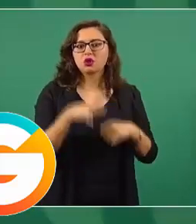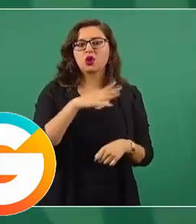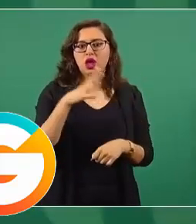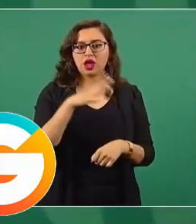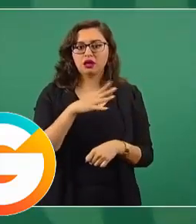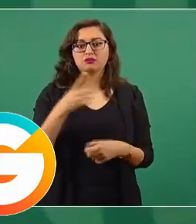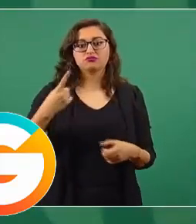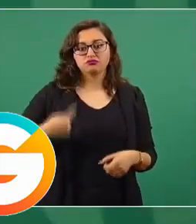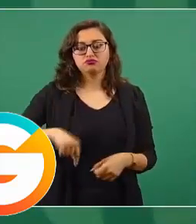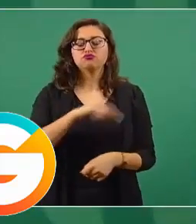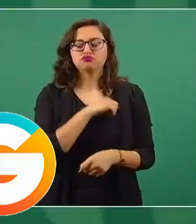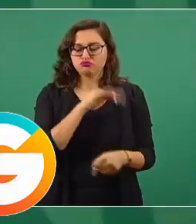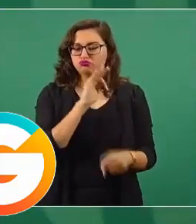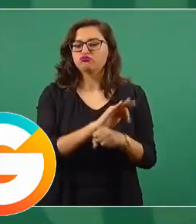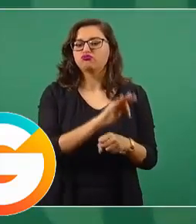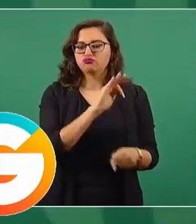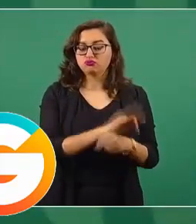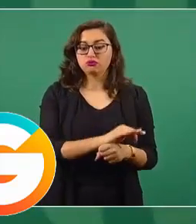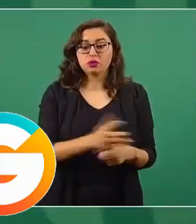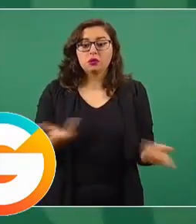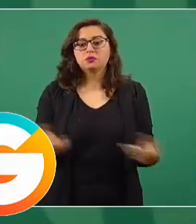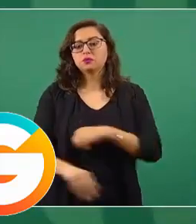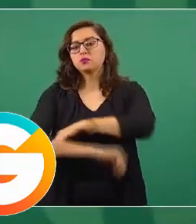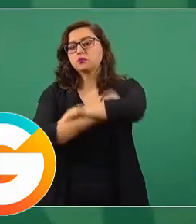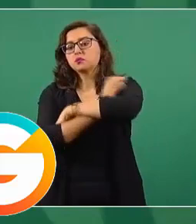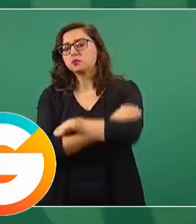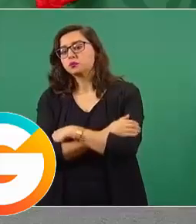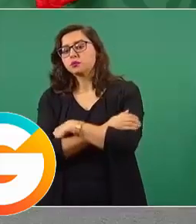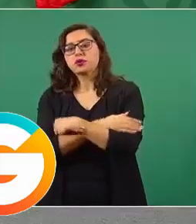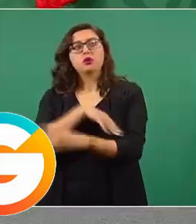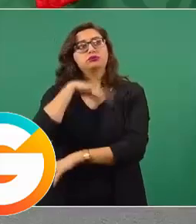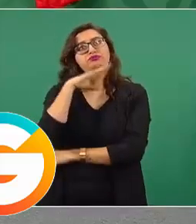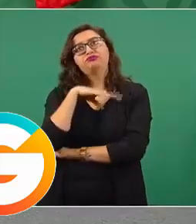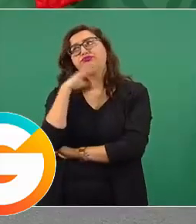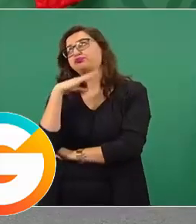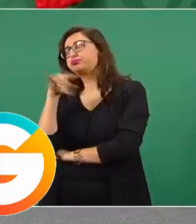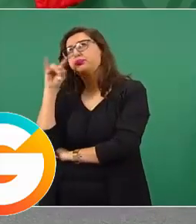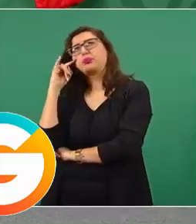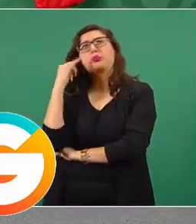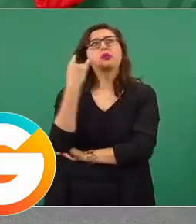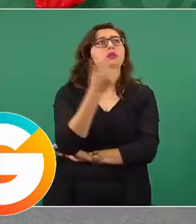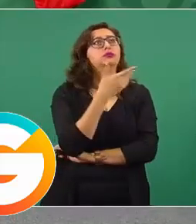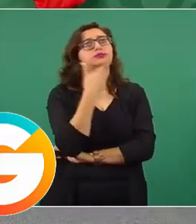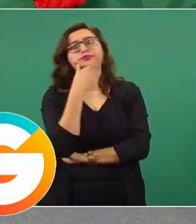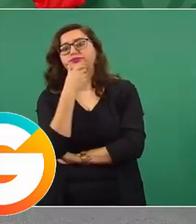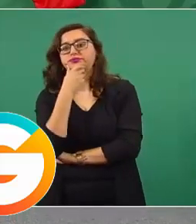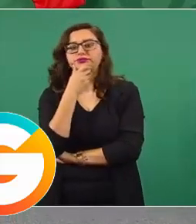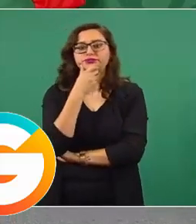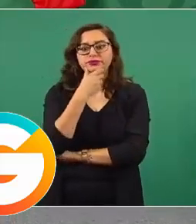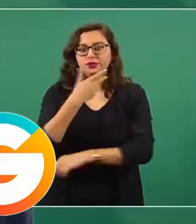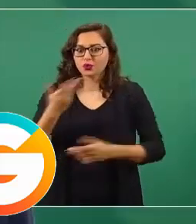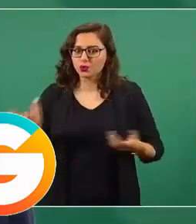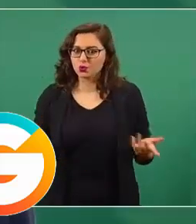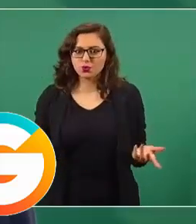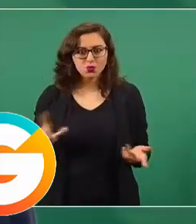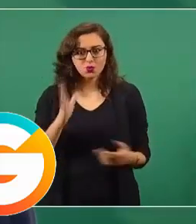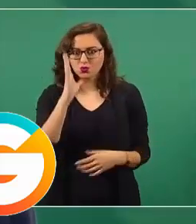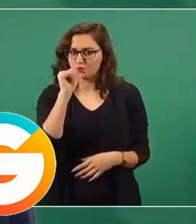No nos podemos quedar con los brazos cruzados, hacernos de la vista gorda, no es posible eso.